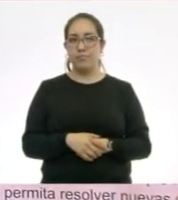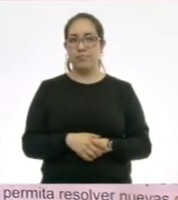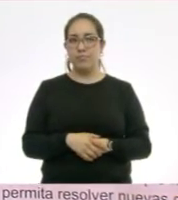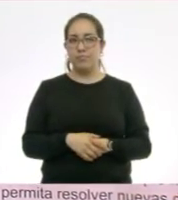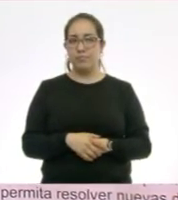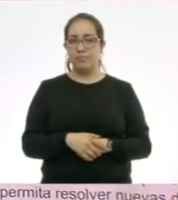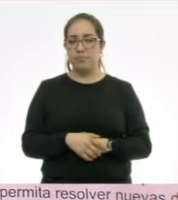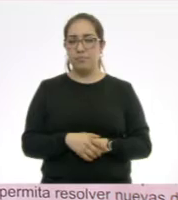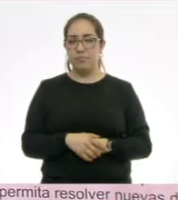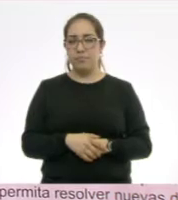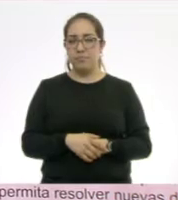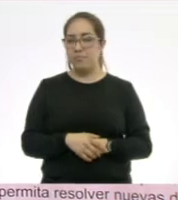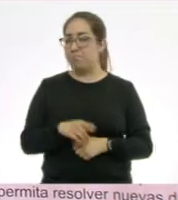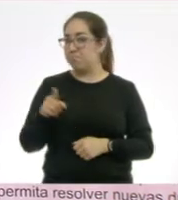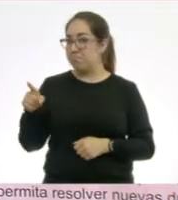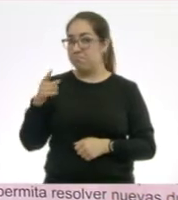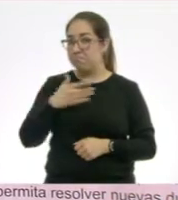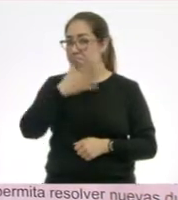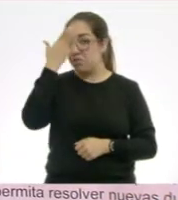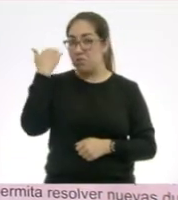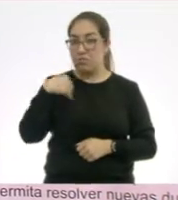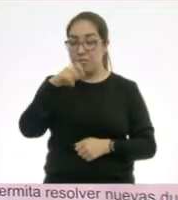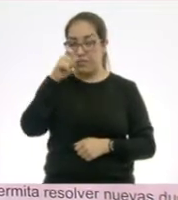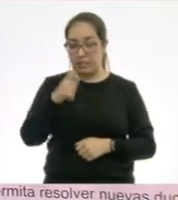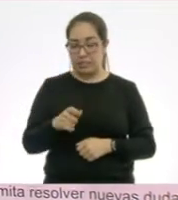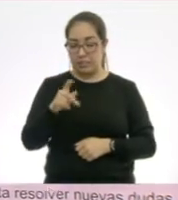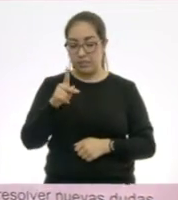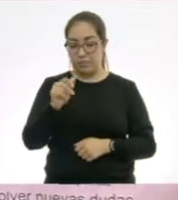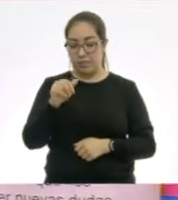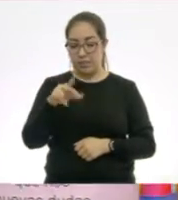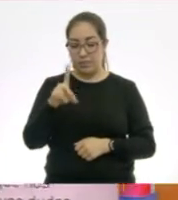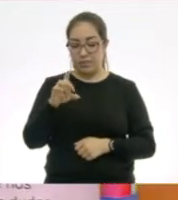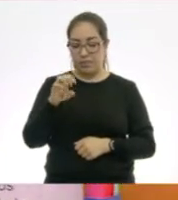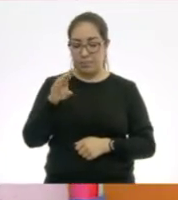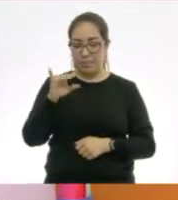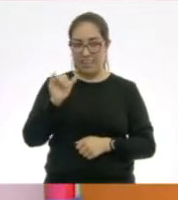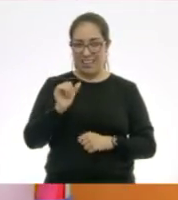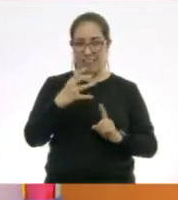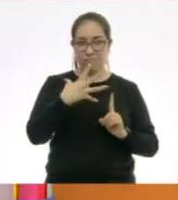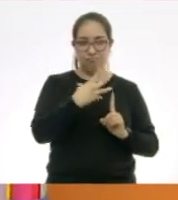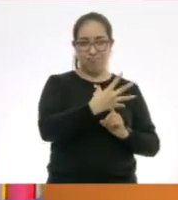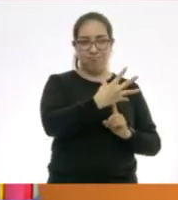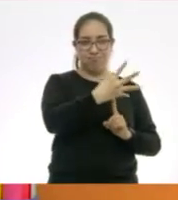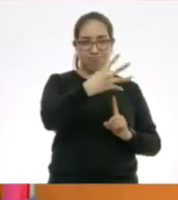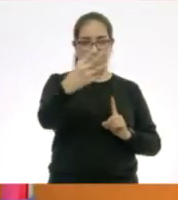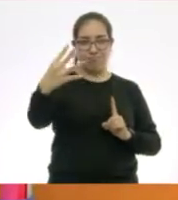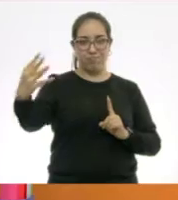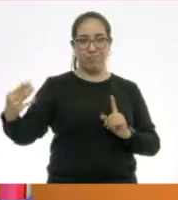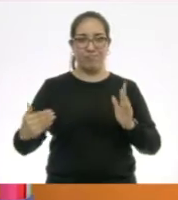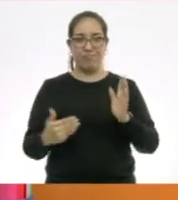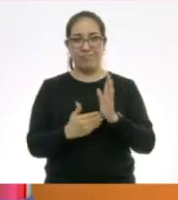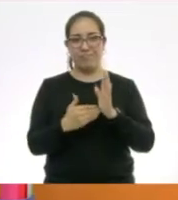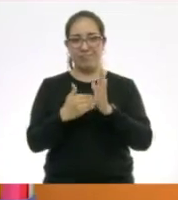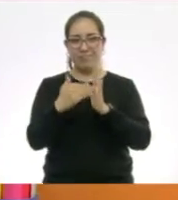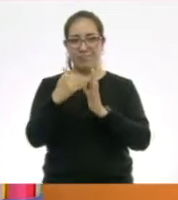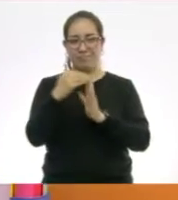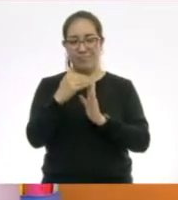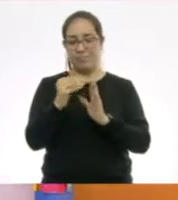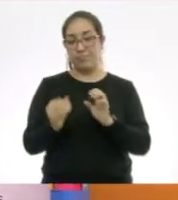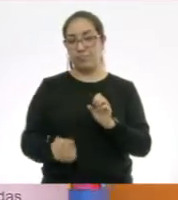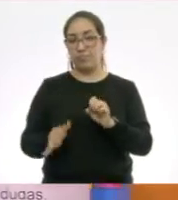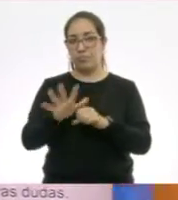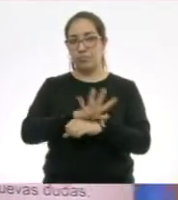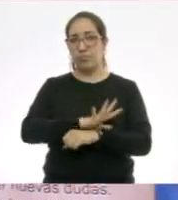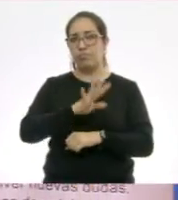una pandemia o qué es la pandemia del COVID-19.